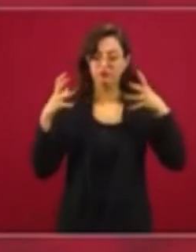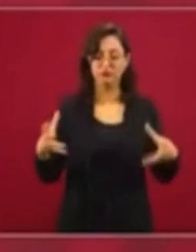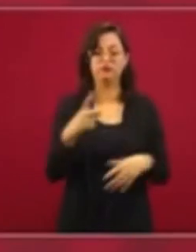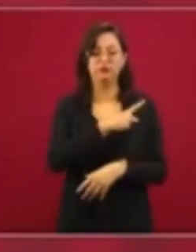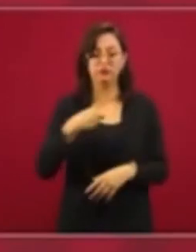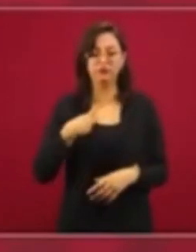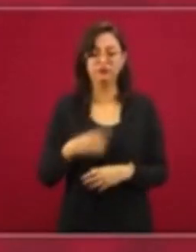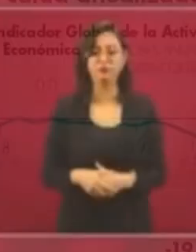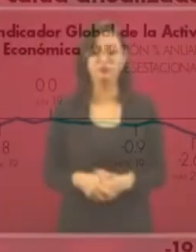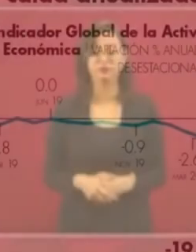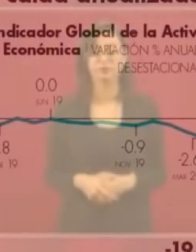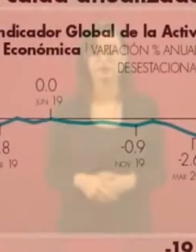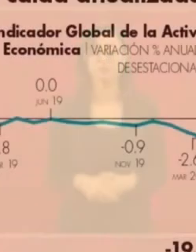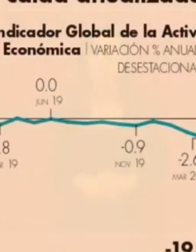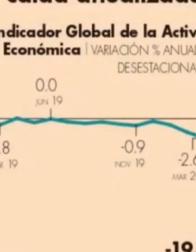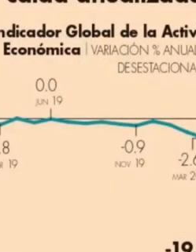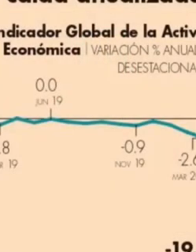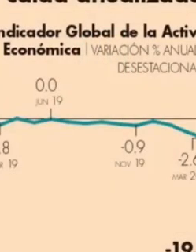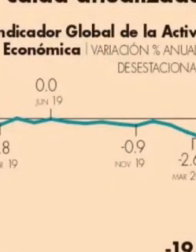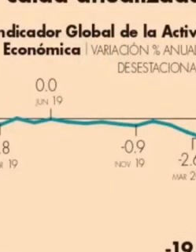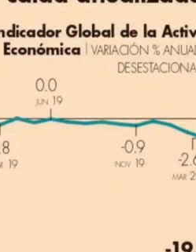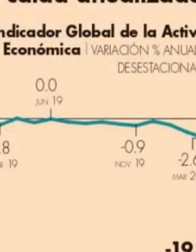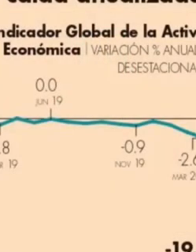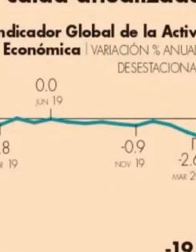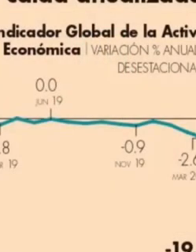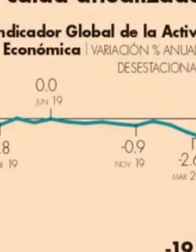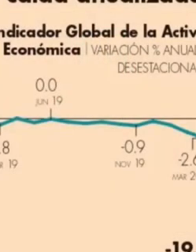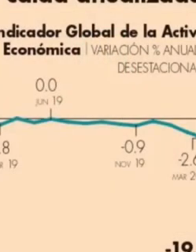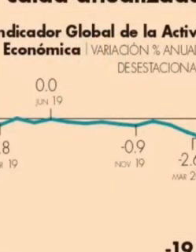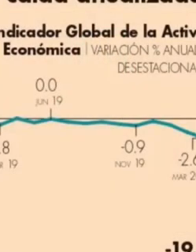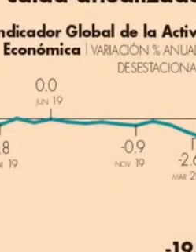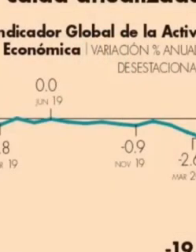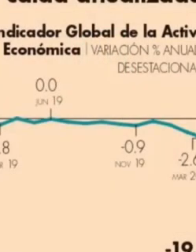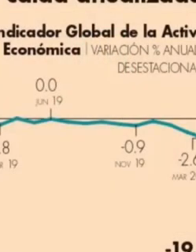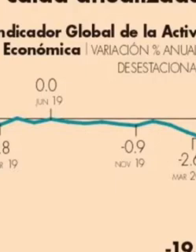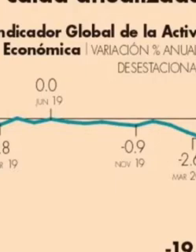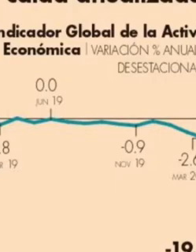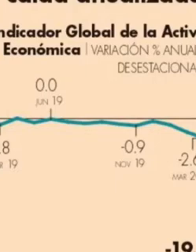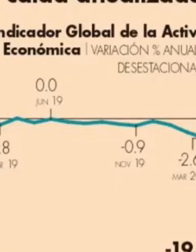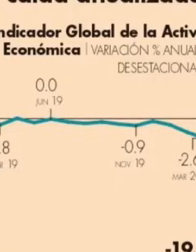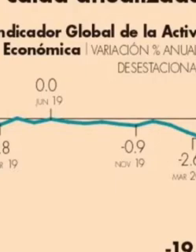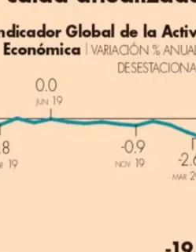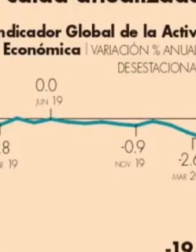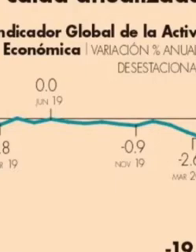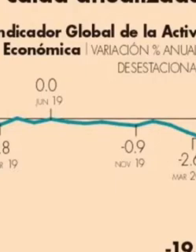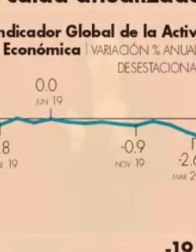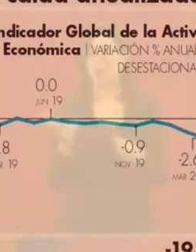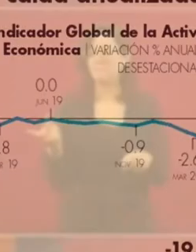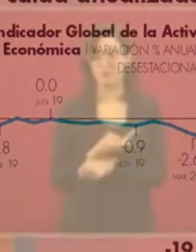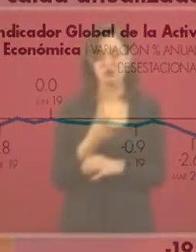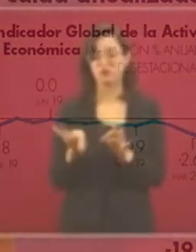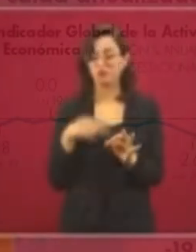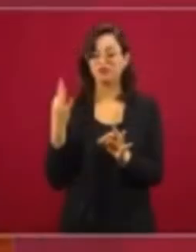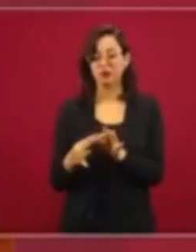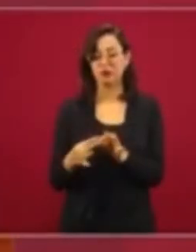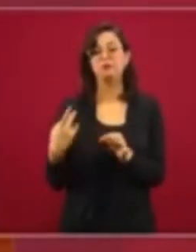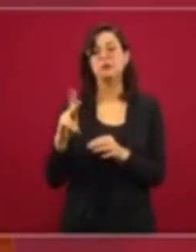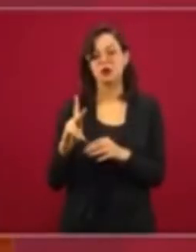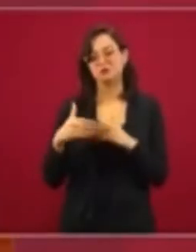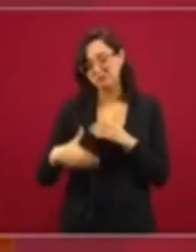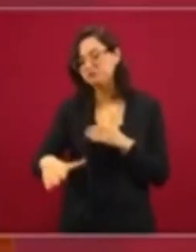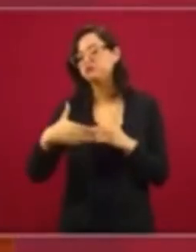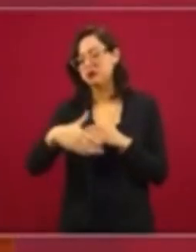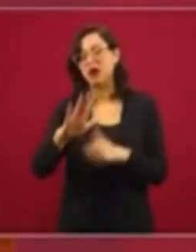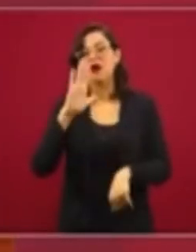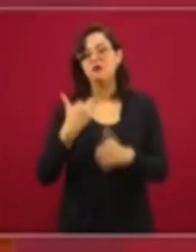tenemos elementos para decir que ya pasó lo peor en términos económicos. Claro, todavía falta que se den a conocer los